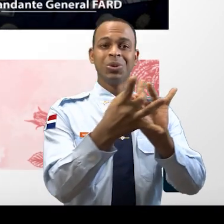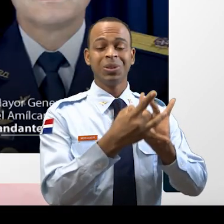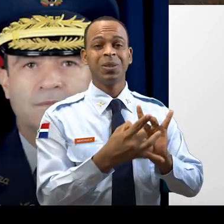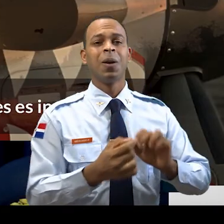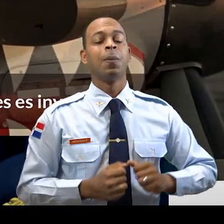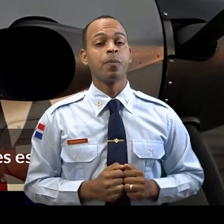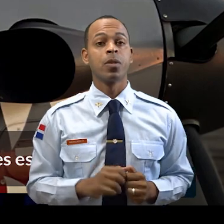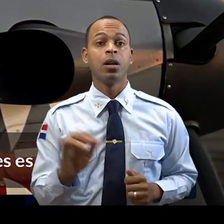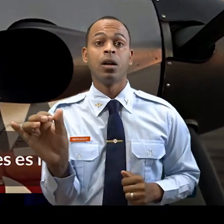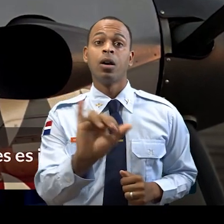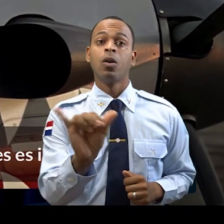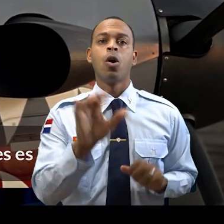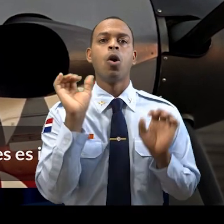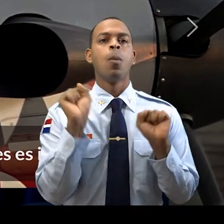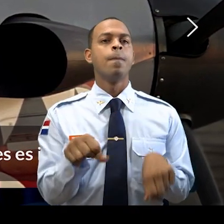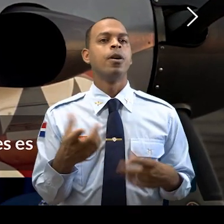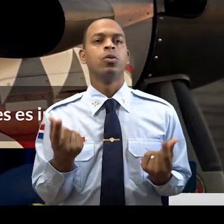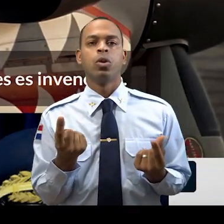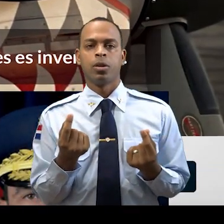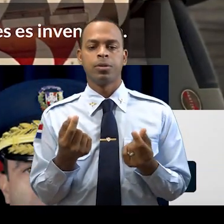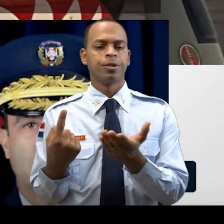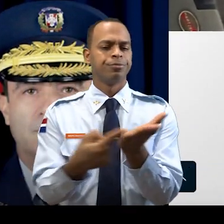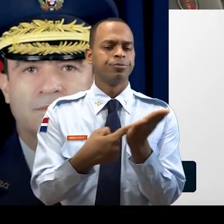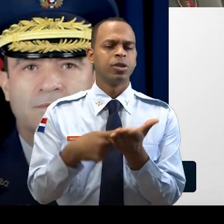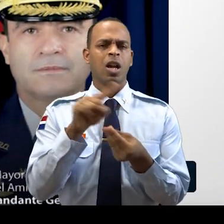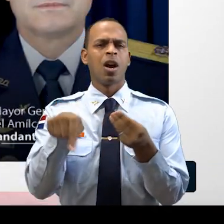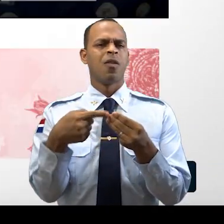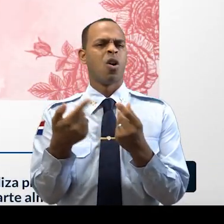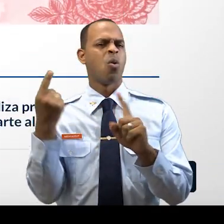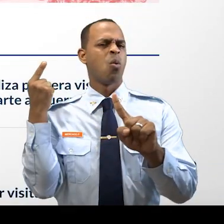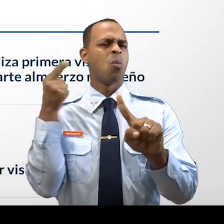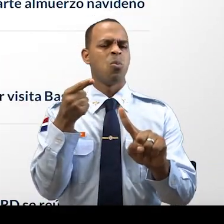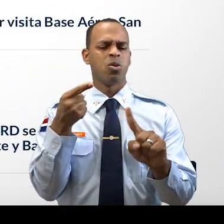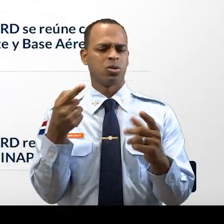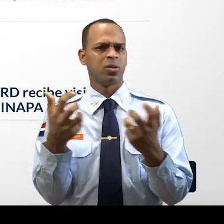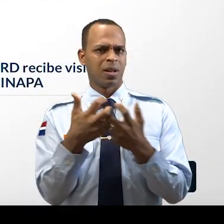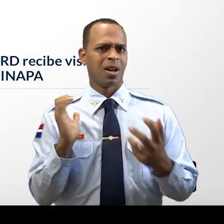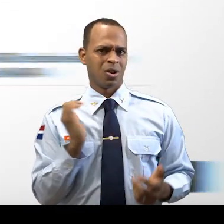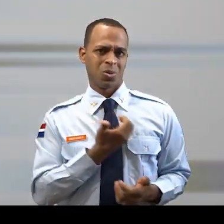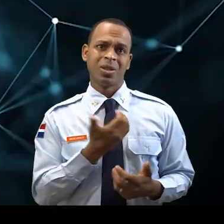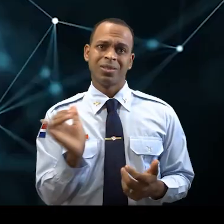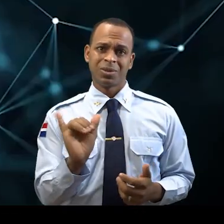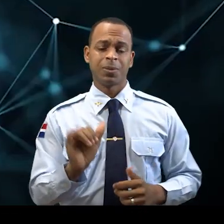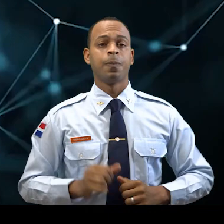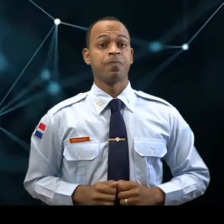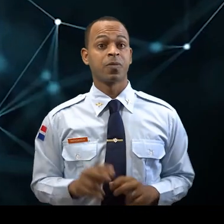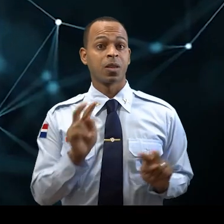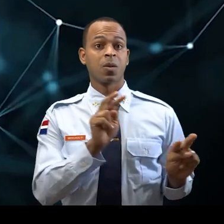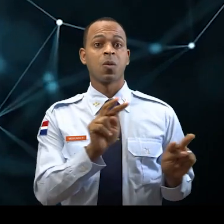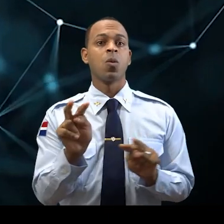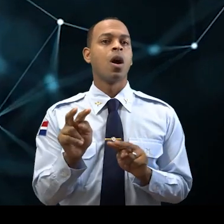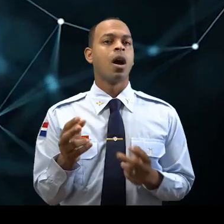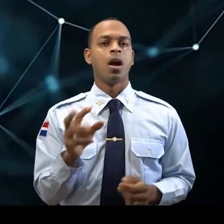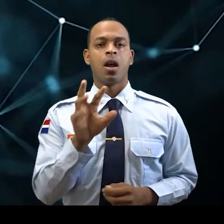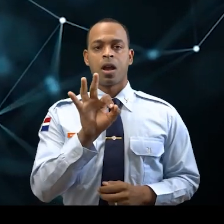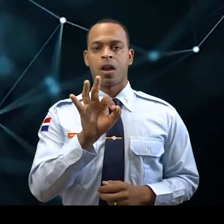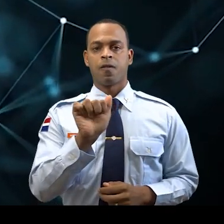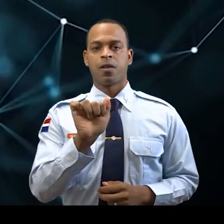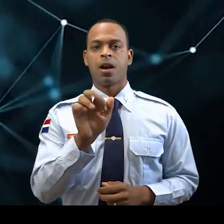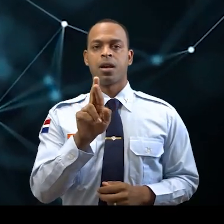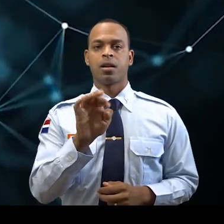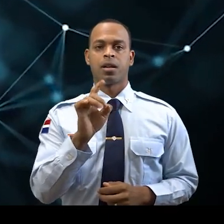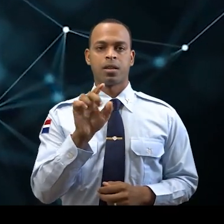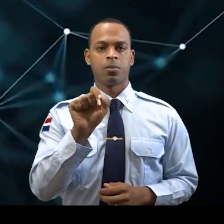También pueden participar en debates sobre cualquier tema relacionado a nosotros. Visítanos en farb